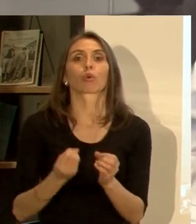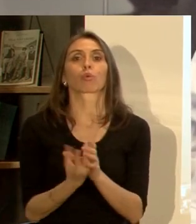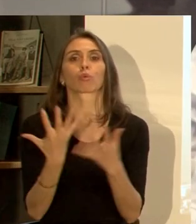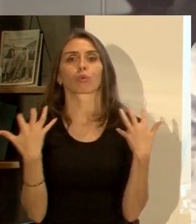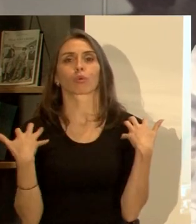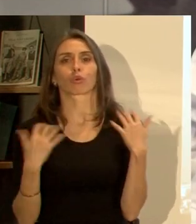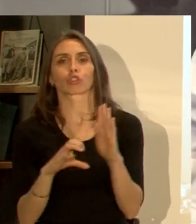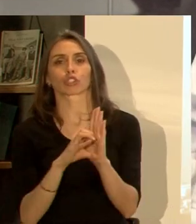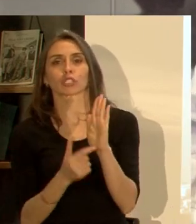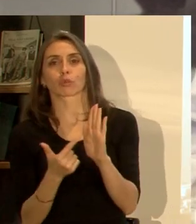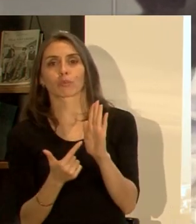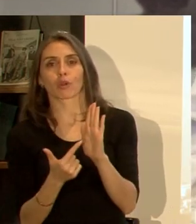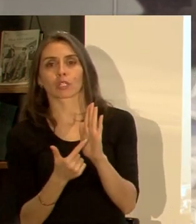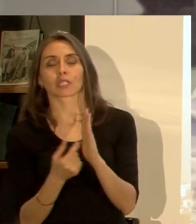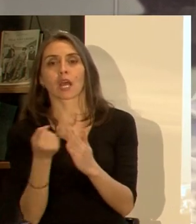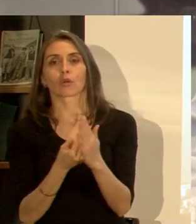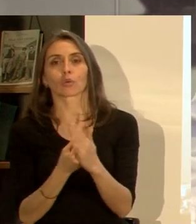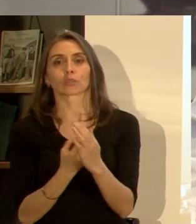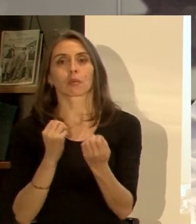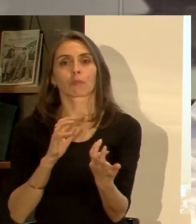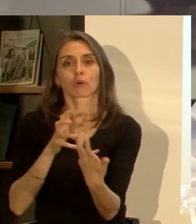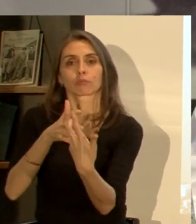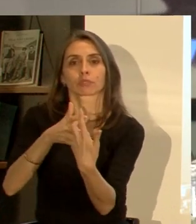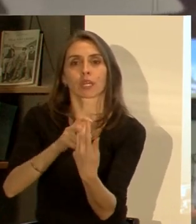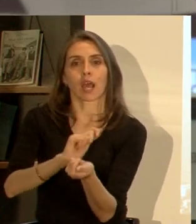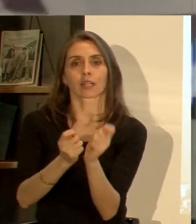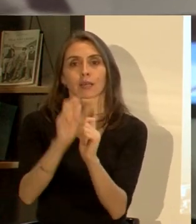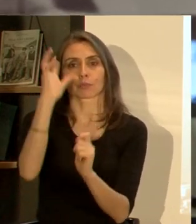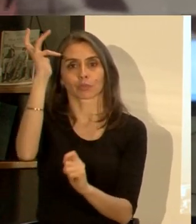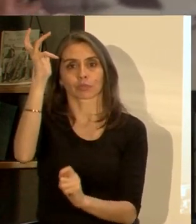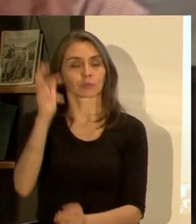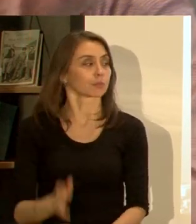constitución en la lucha por la adaptación al cambio climático?